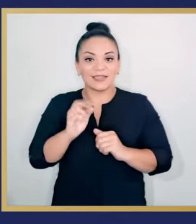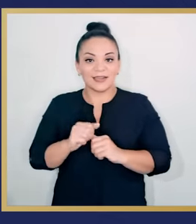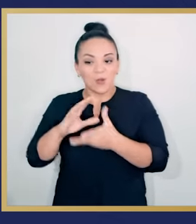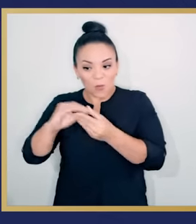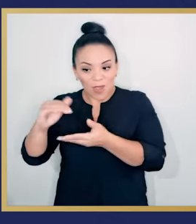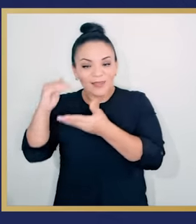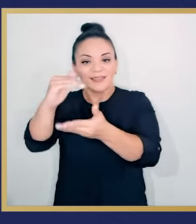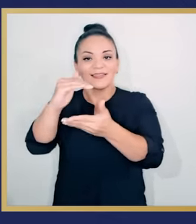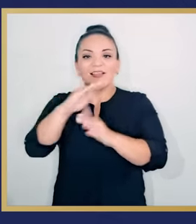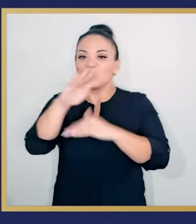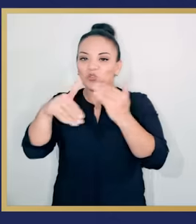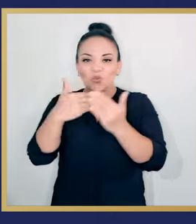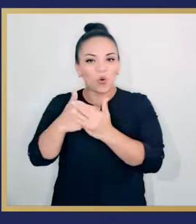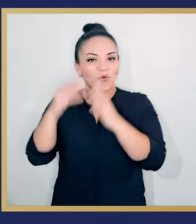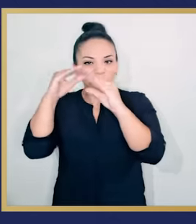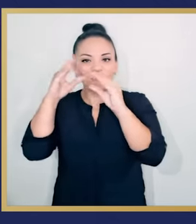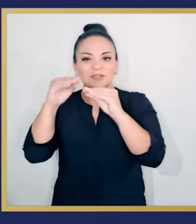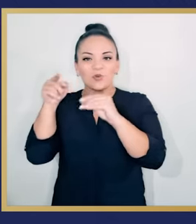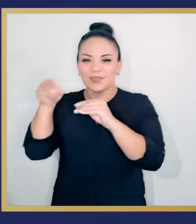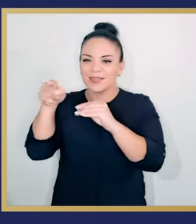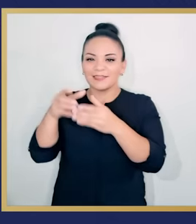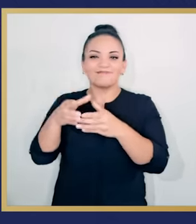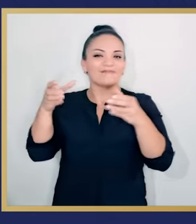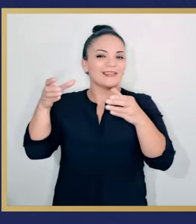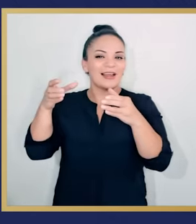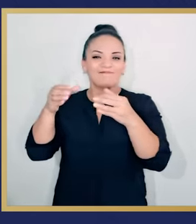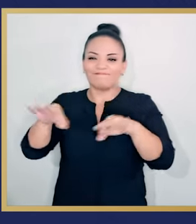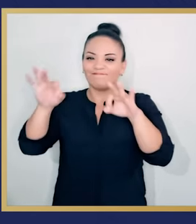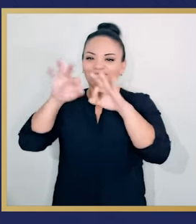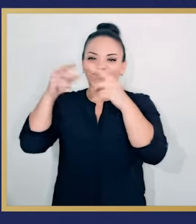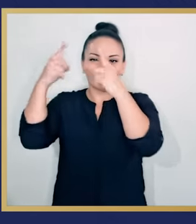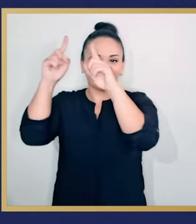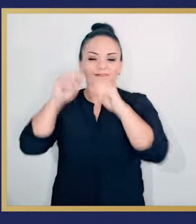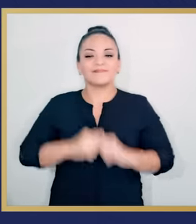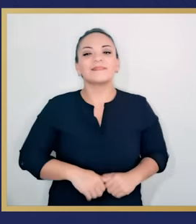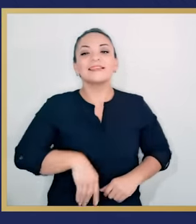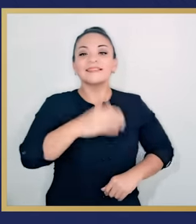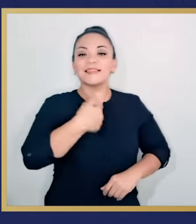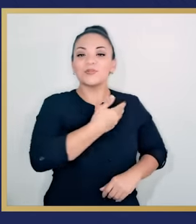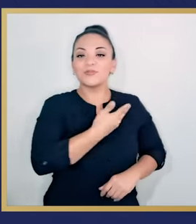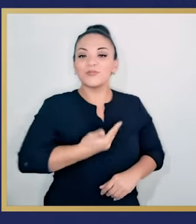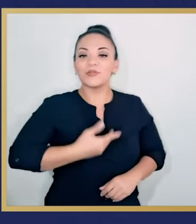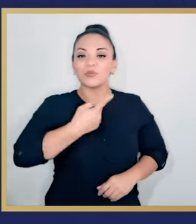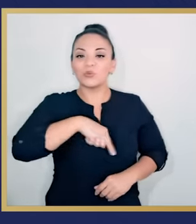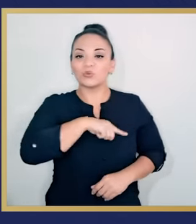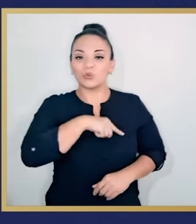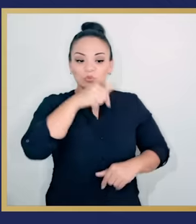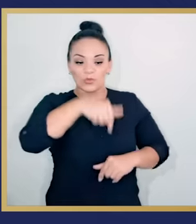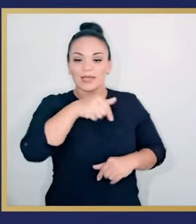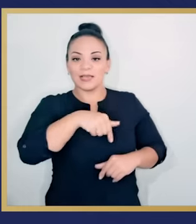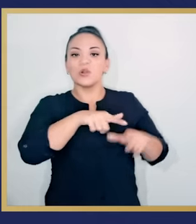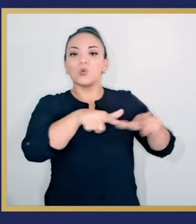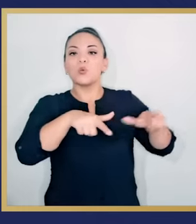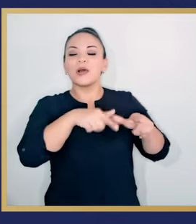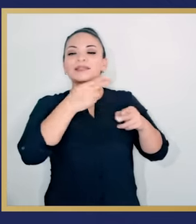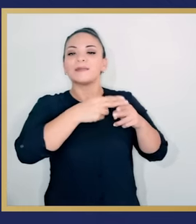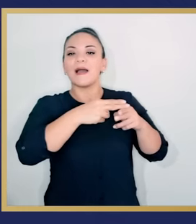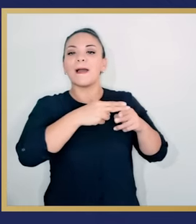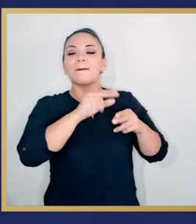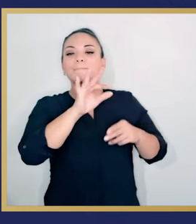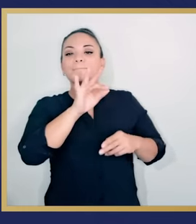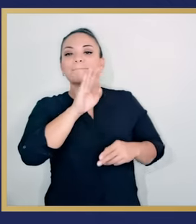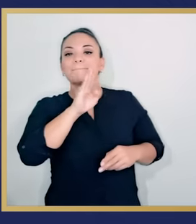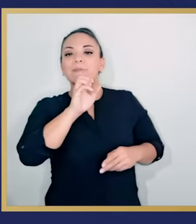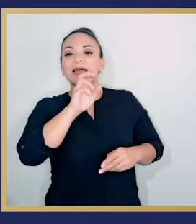favor, cuéntenle a la gente de Costa Rica los detalles de este éxito importante. Señor presidente,